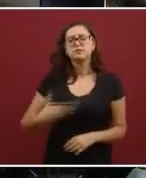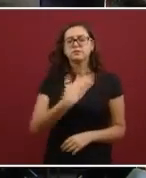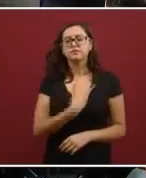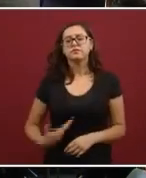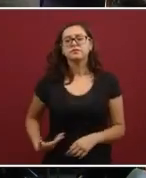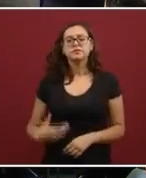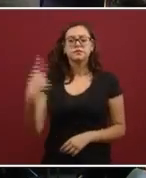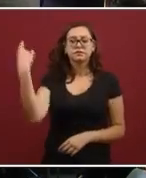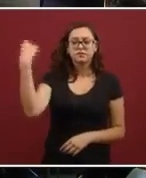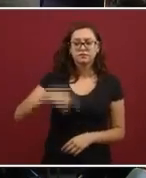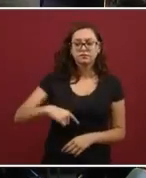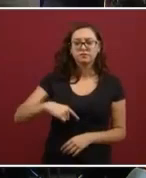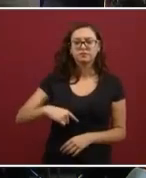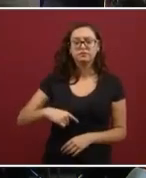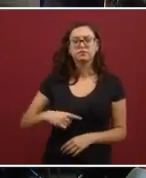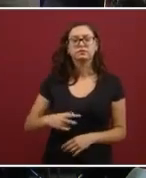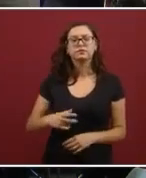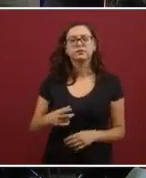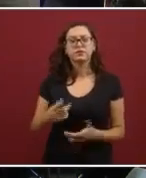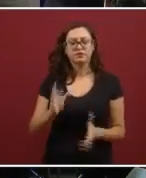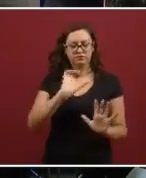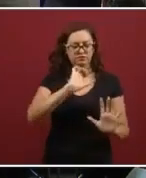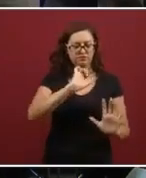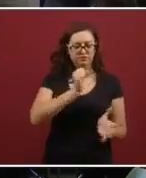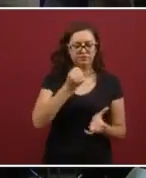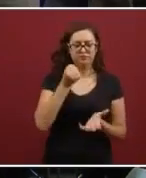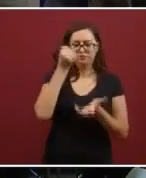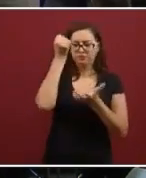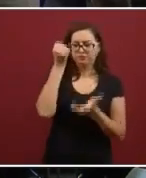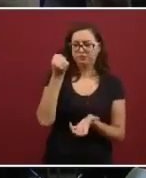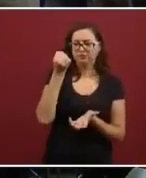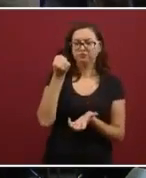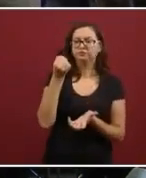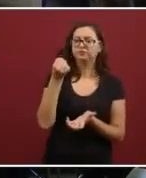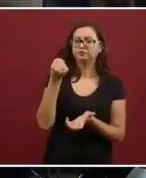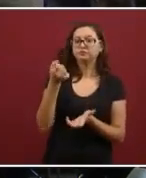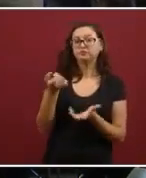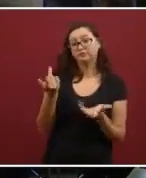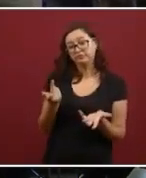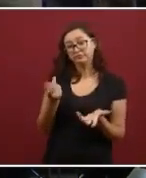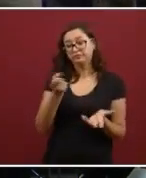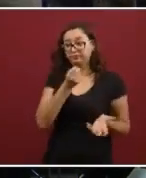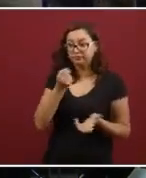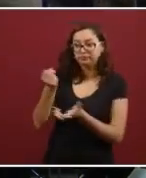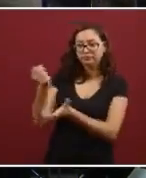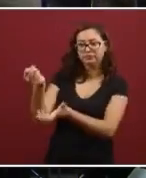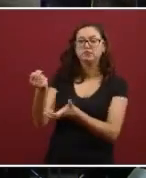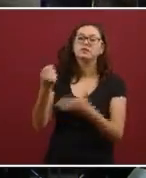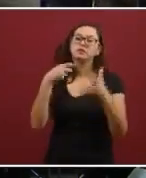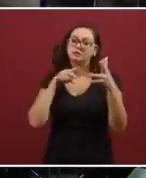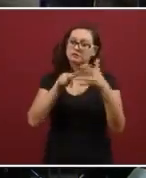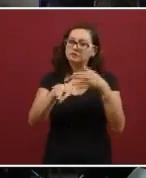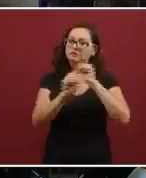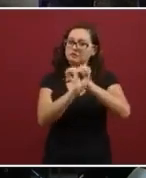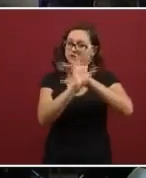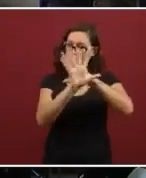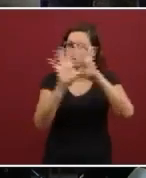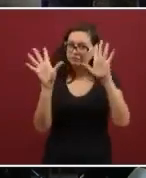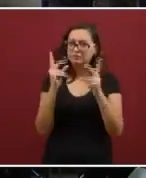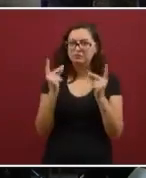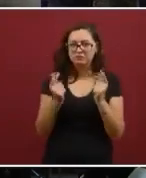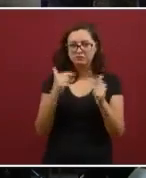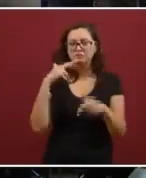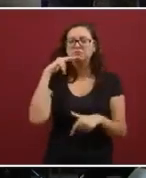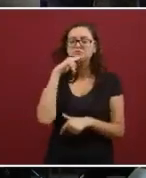presidente, de dar un destino transparente, expedito y con sentido social a los bienes